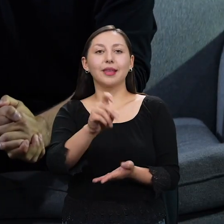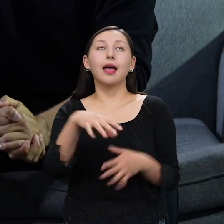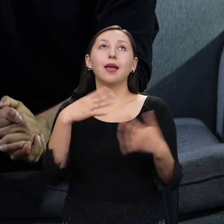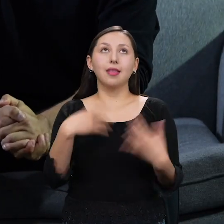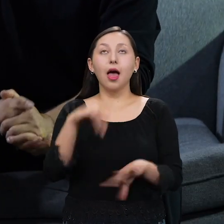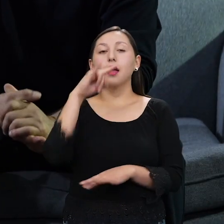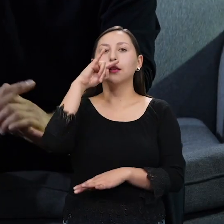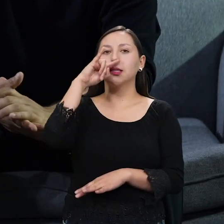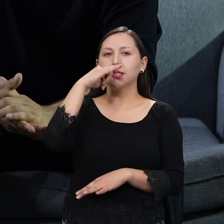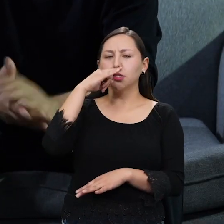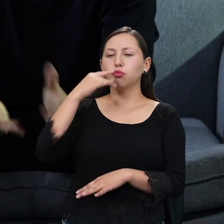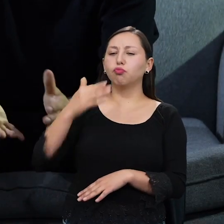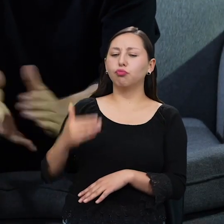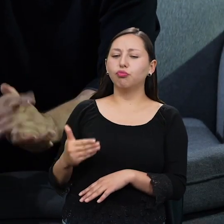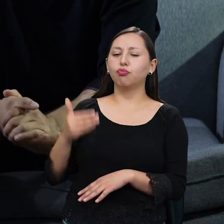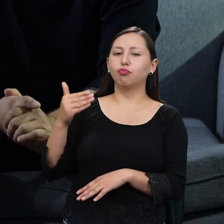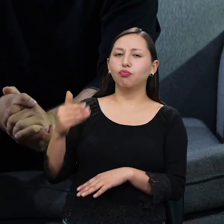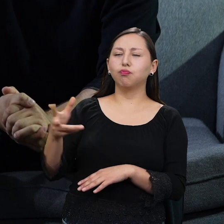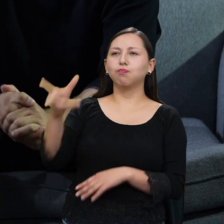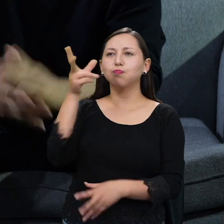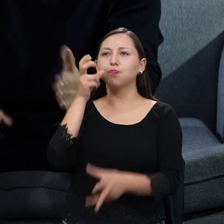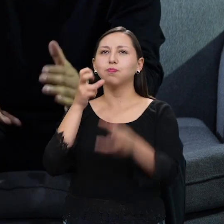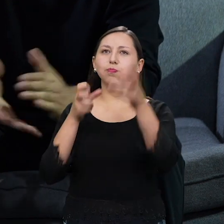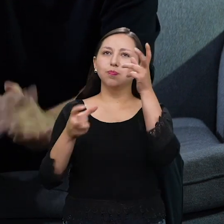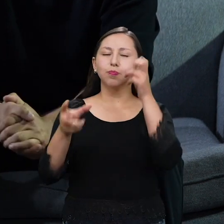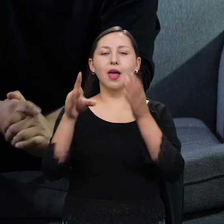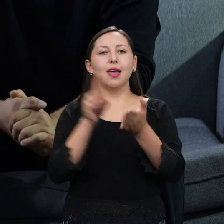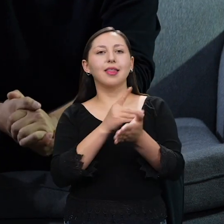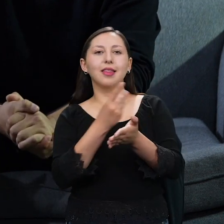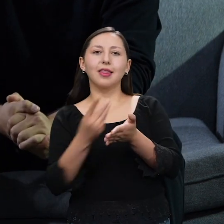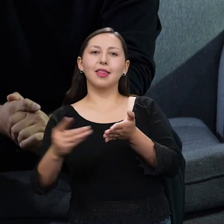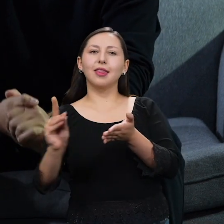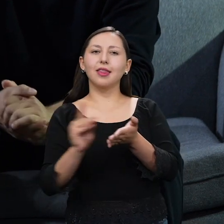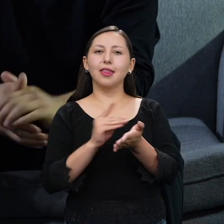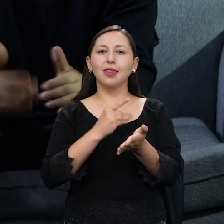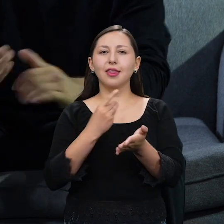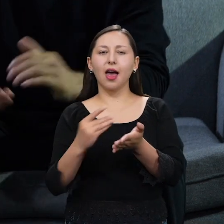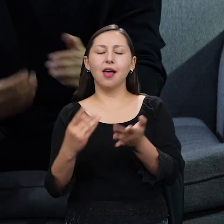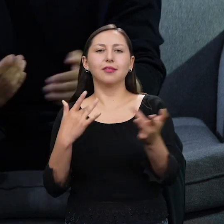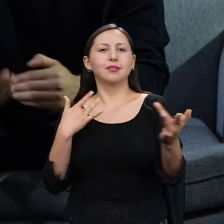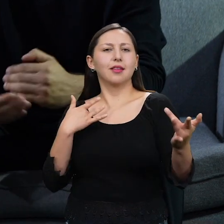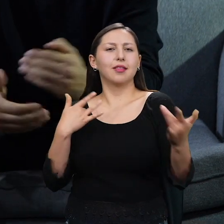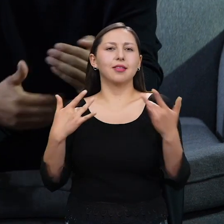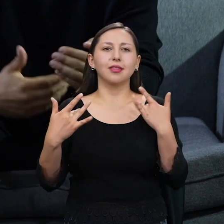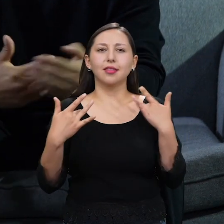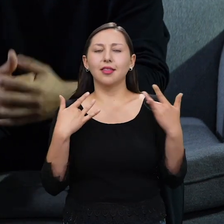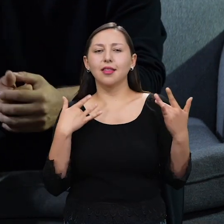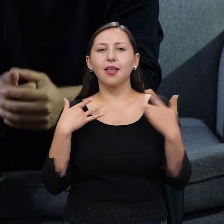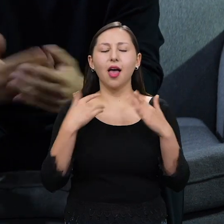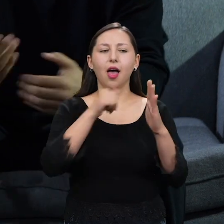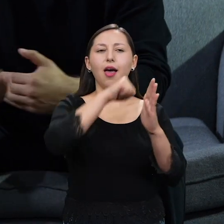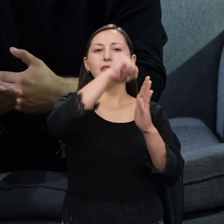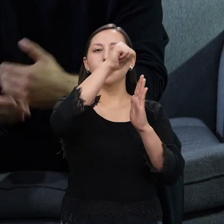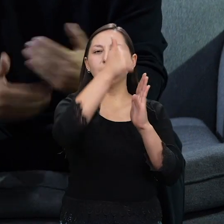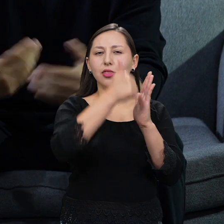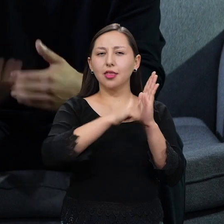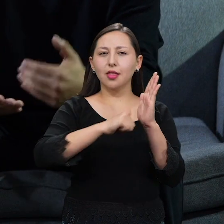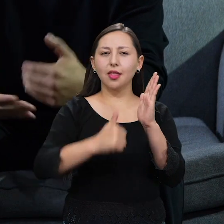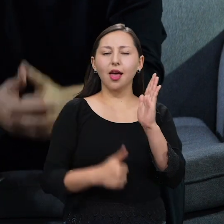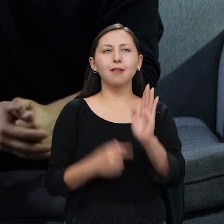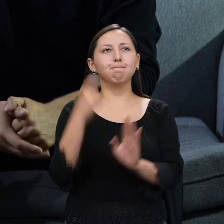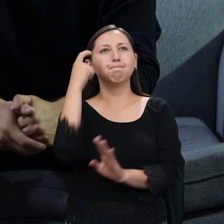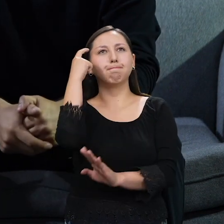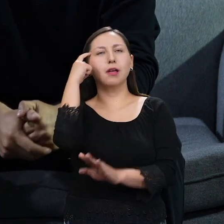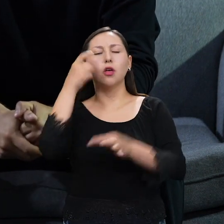quise ser bailarín. Me gustaba la danza, me gustaban las artes escénicas. Siempre me sentí muy curioso de poder aprender más